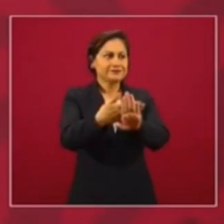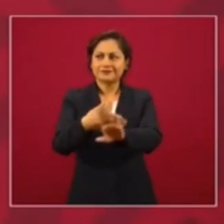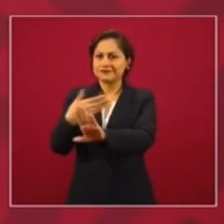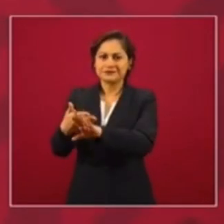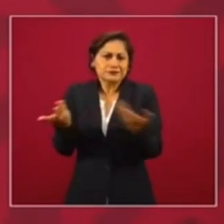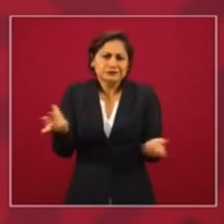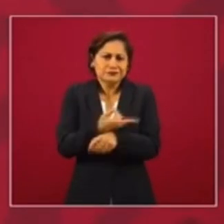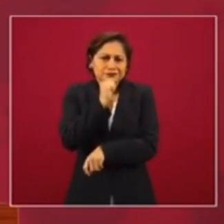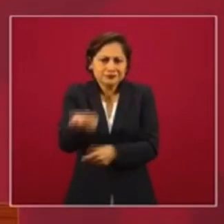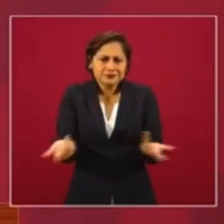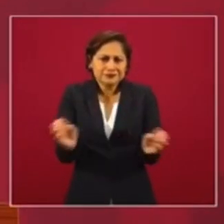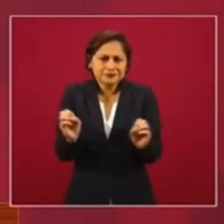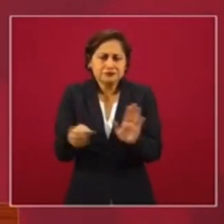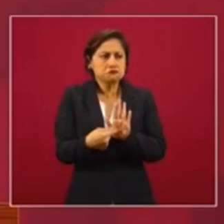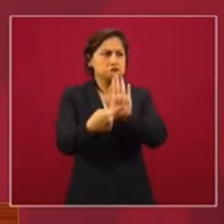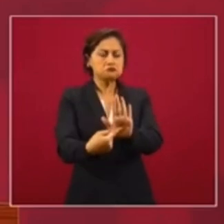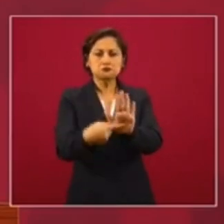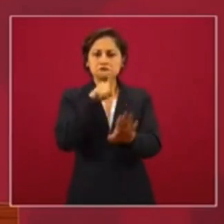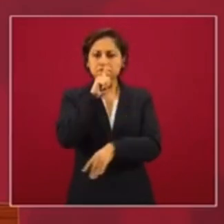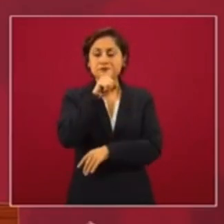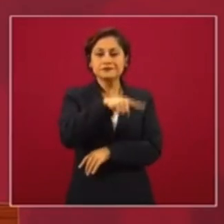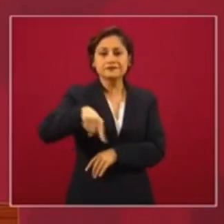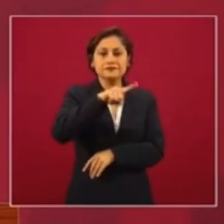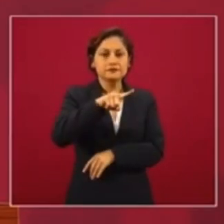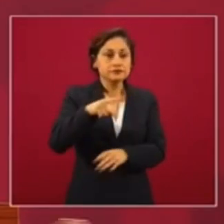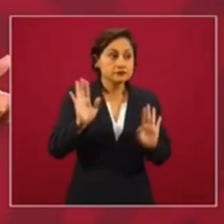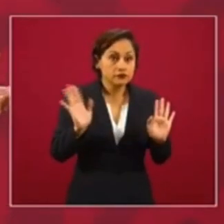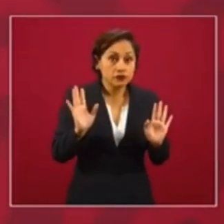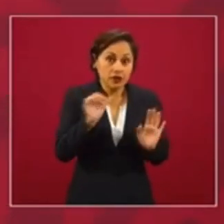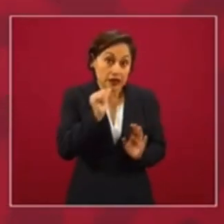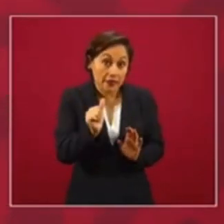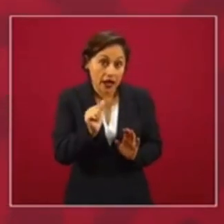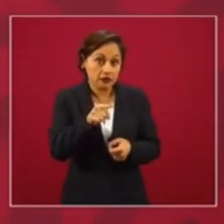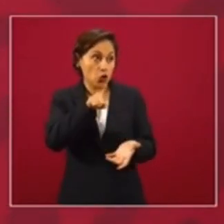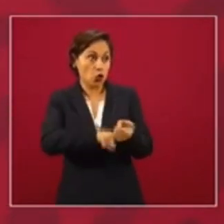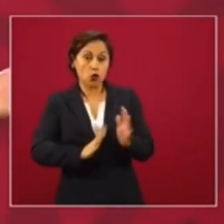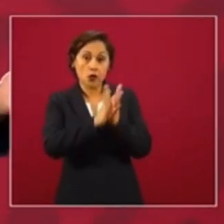injerencia en ese asunto, pues ¿qué le preocupa?